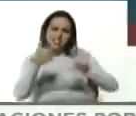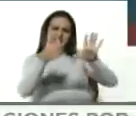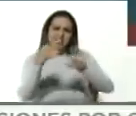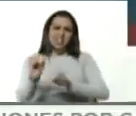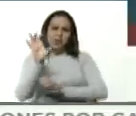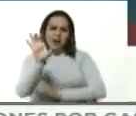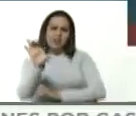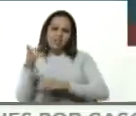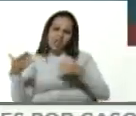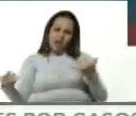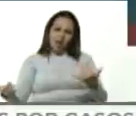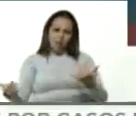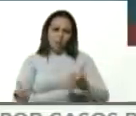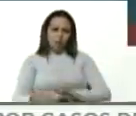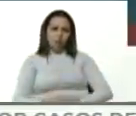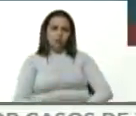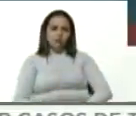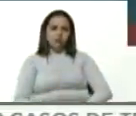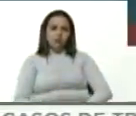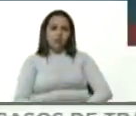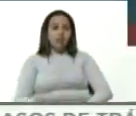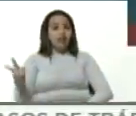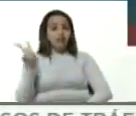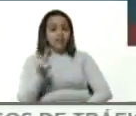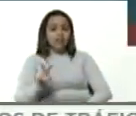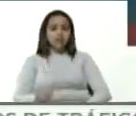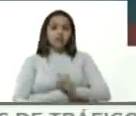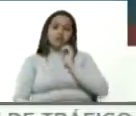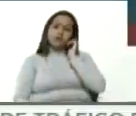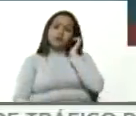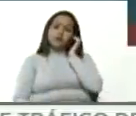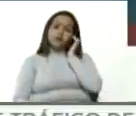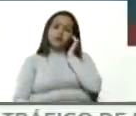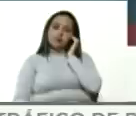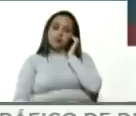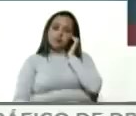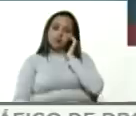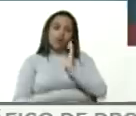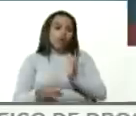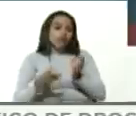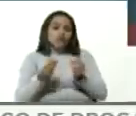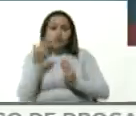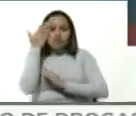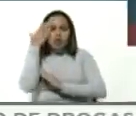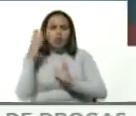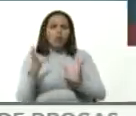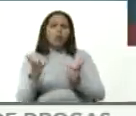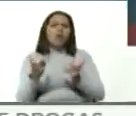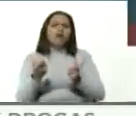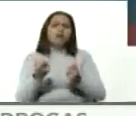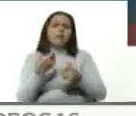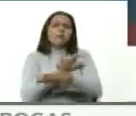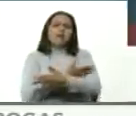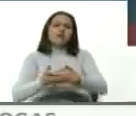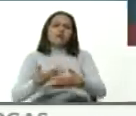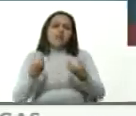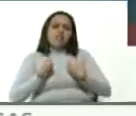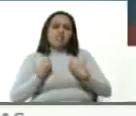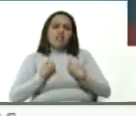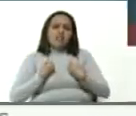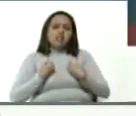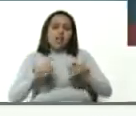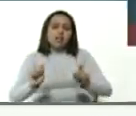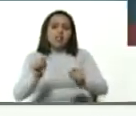en este momento. Y a Venezuela no sé cuántos millones de vidas han salvado en los últimos